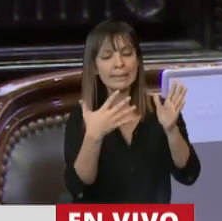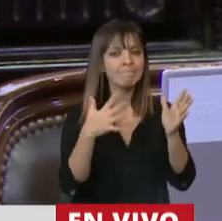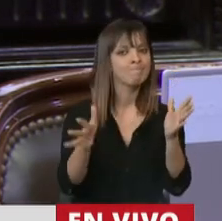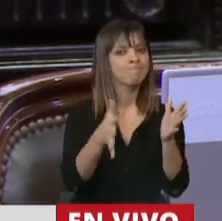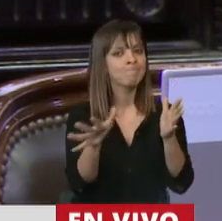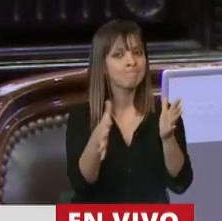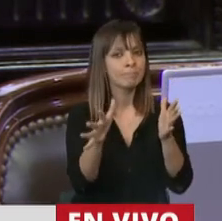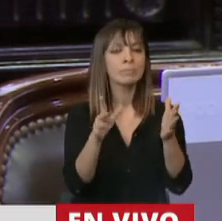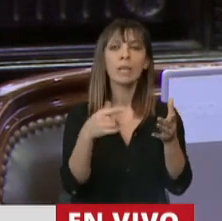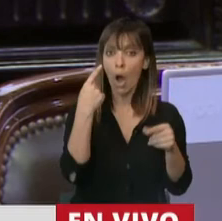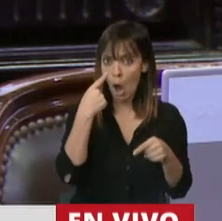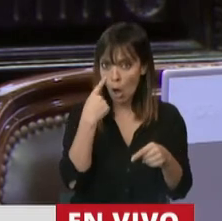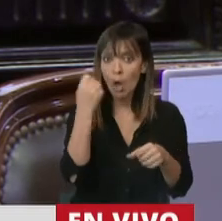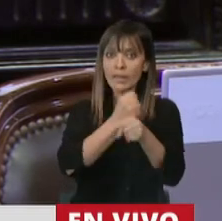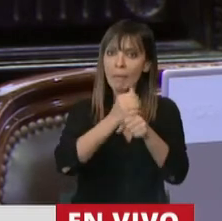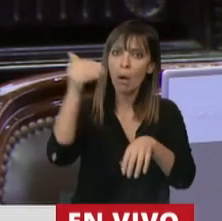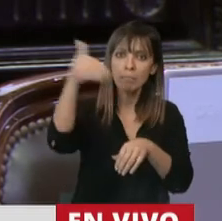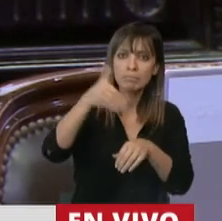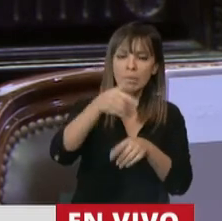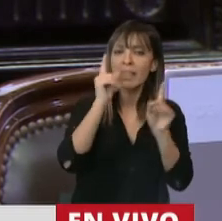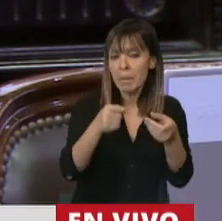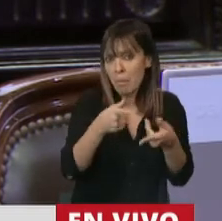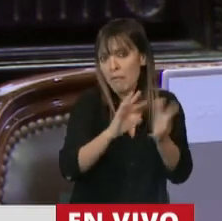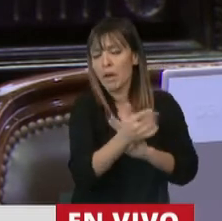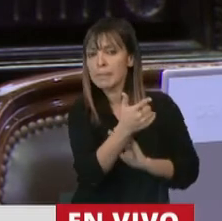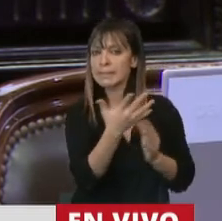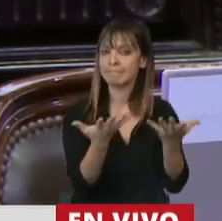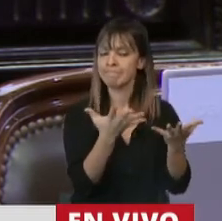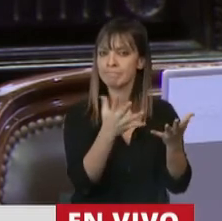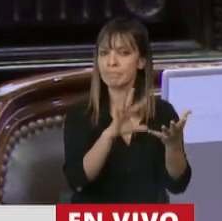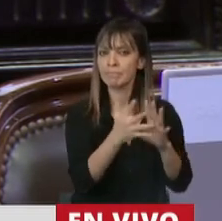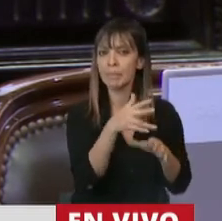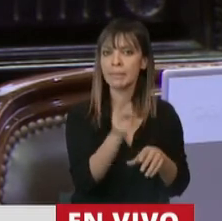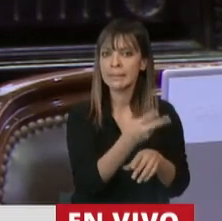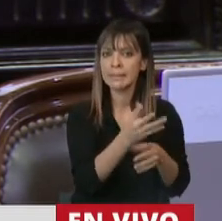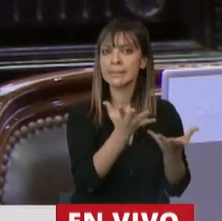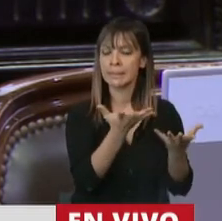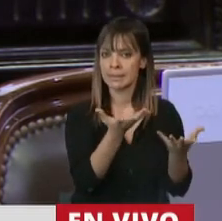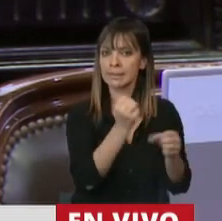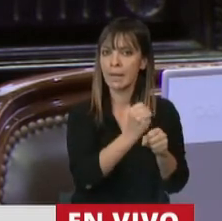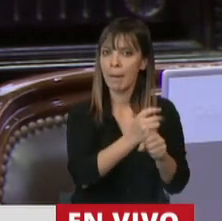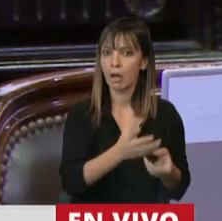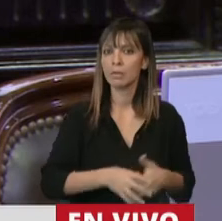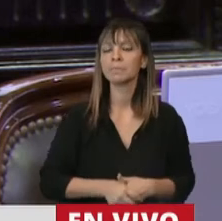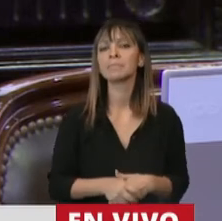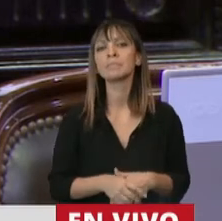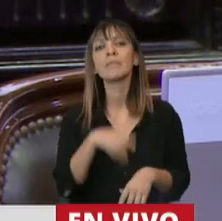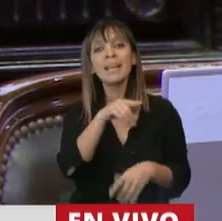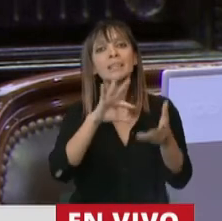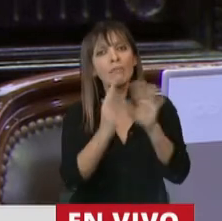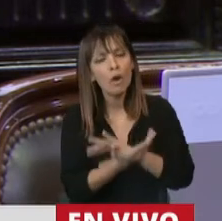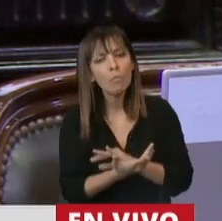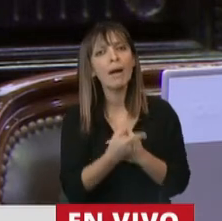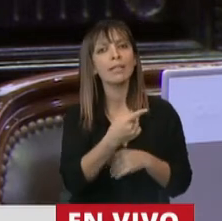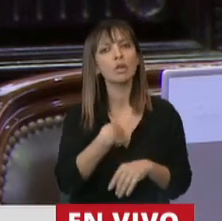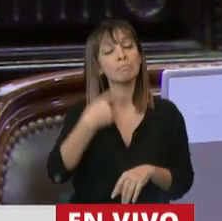Y el trabajo presencial también puede ser precarización laboral. De hecho, es precarización laboral. Y en este sentido creo